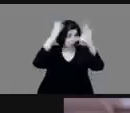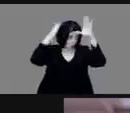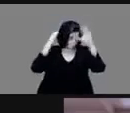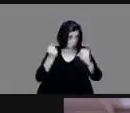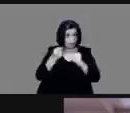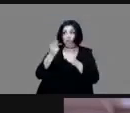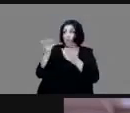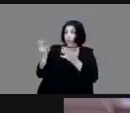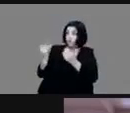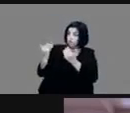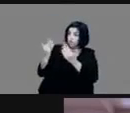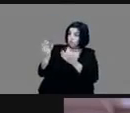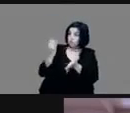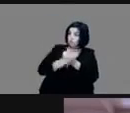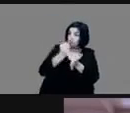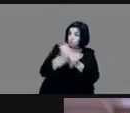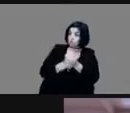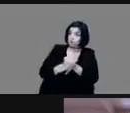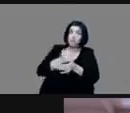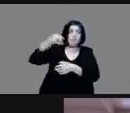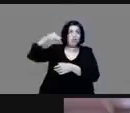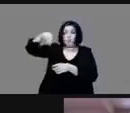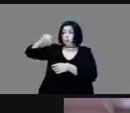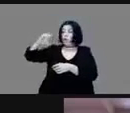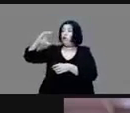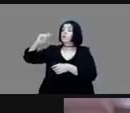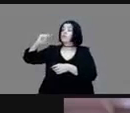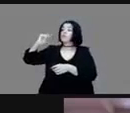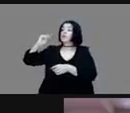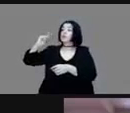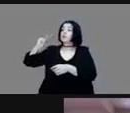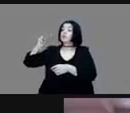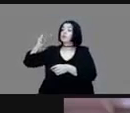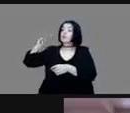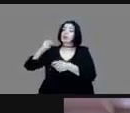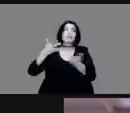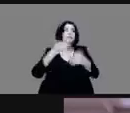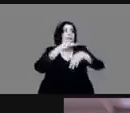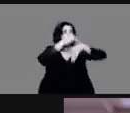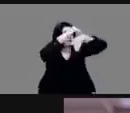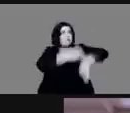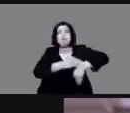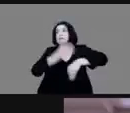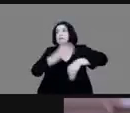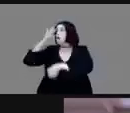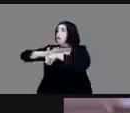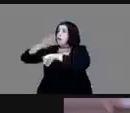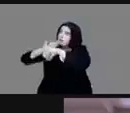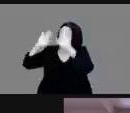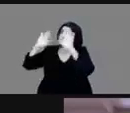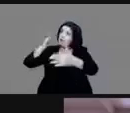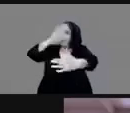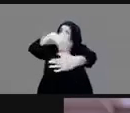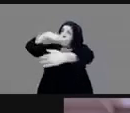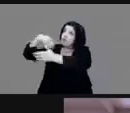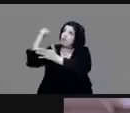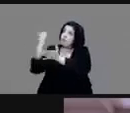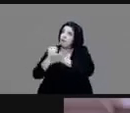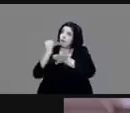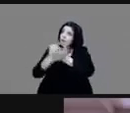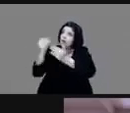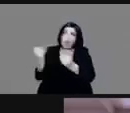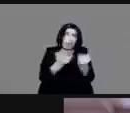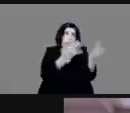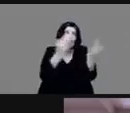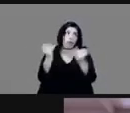Entonces, debe haber sido un cúmulo fuerte. Inclusive, Cortés habla en algún momento que se ha perdido el